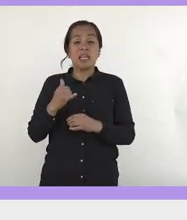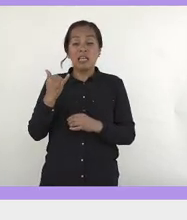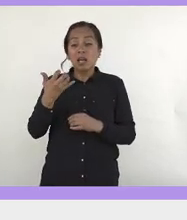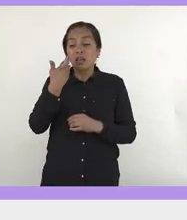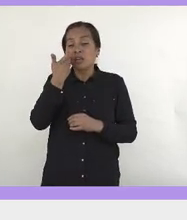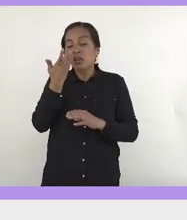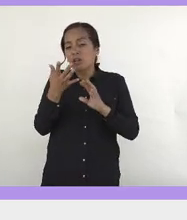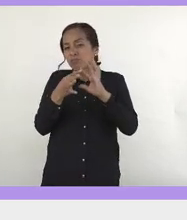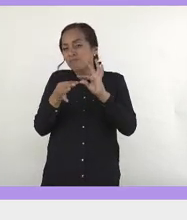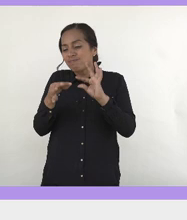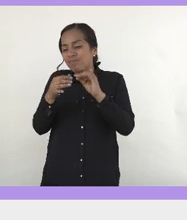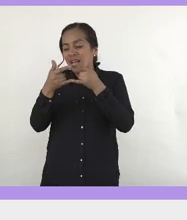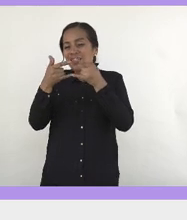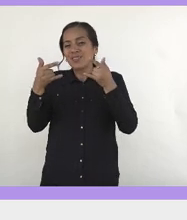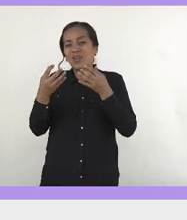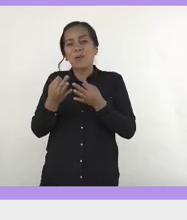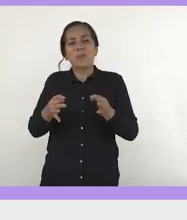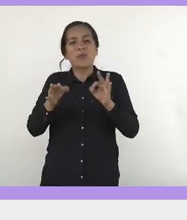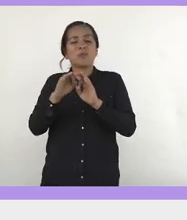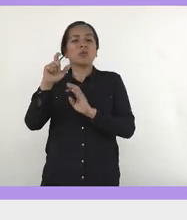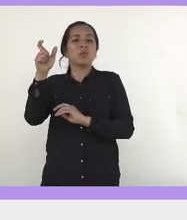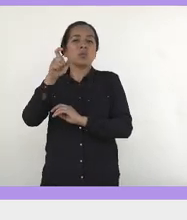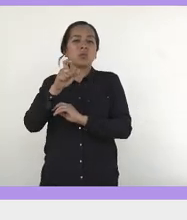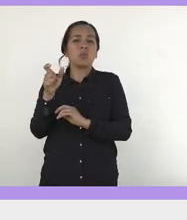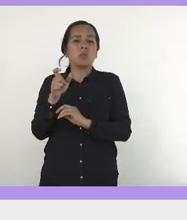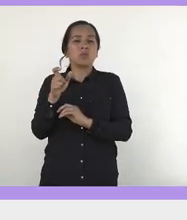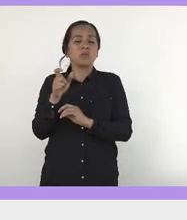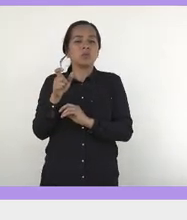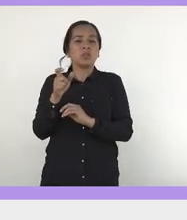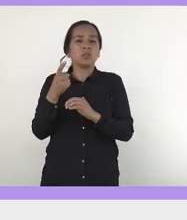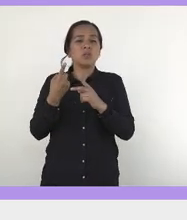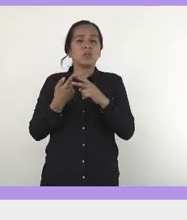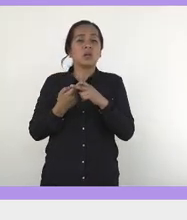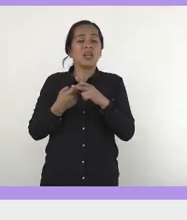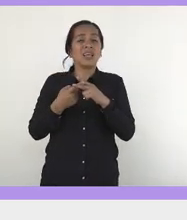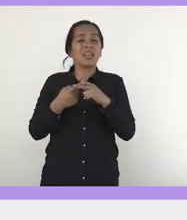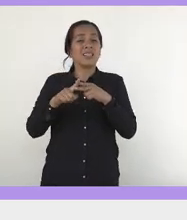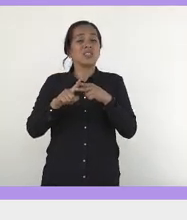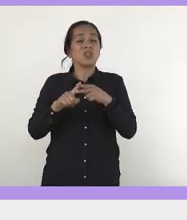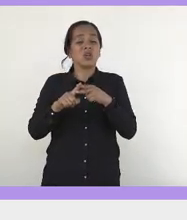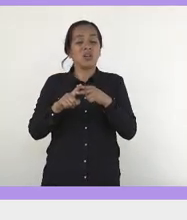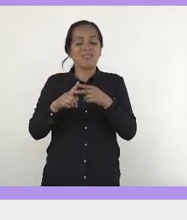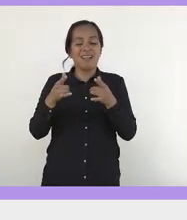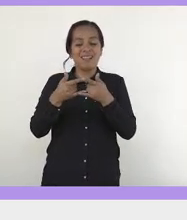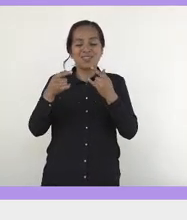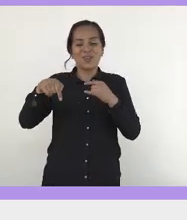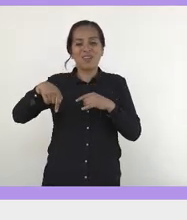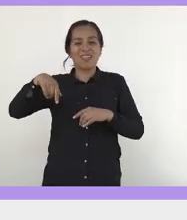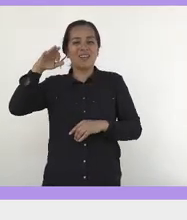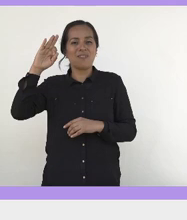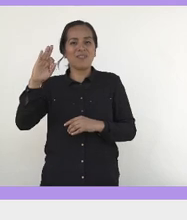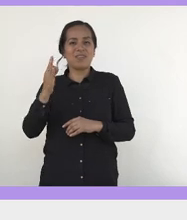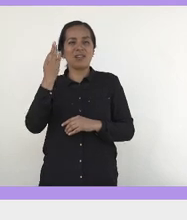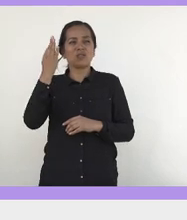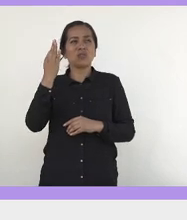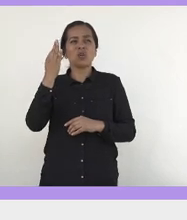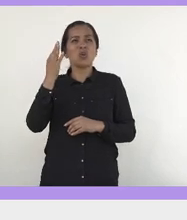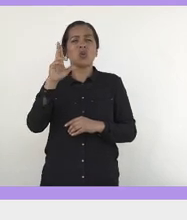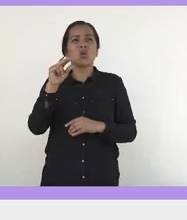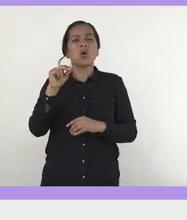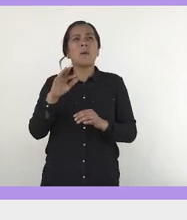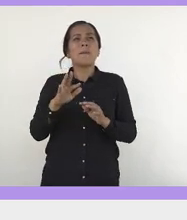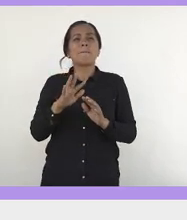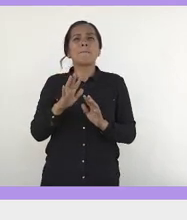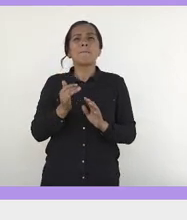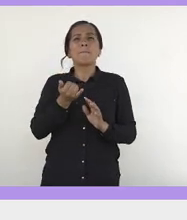una historia importante. Cuando empezó la historia de la federación, y más bien la historia